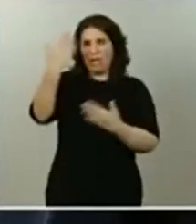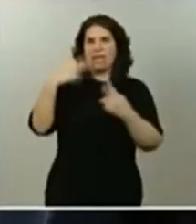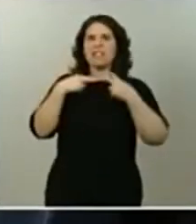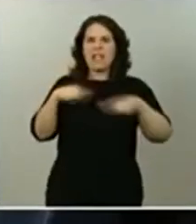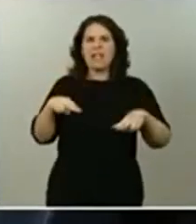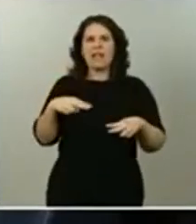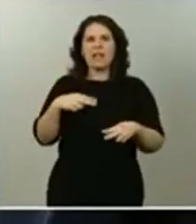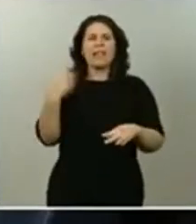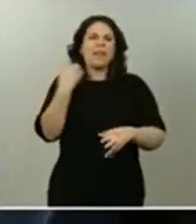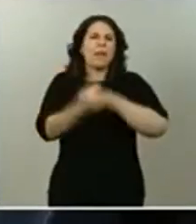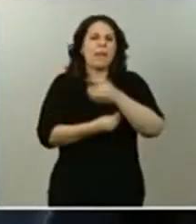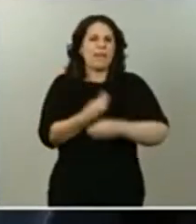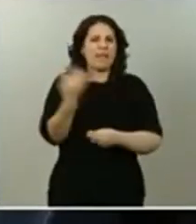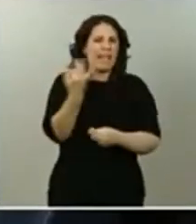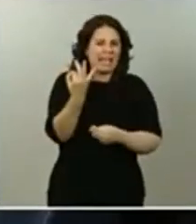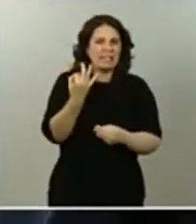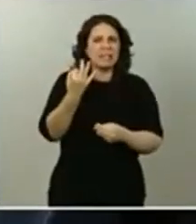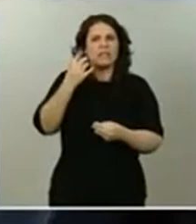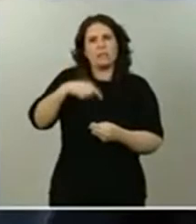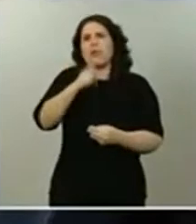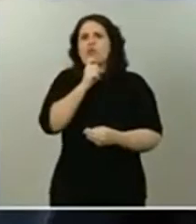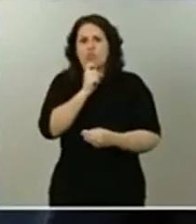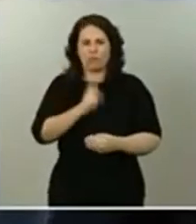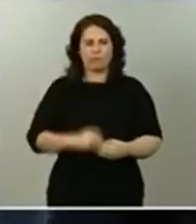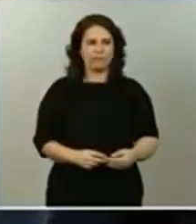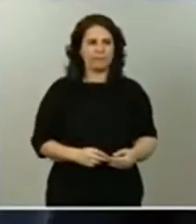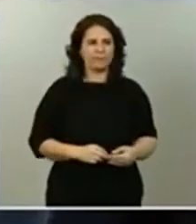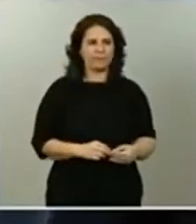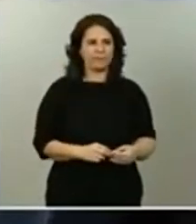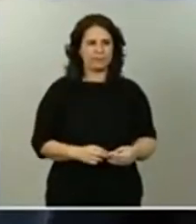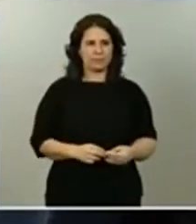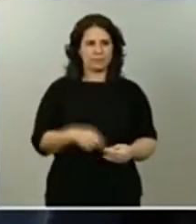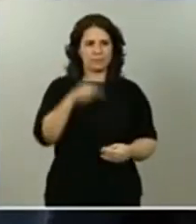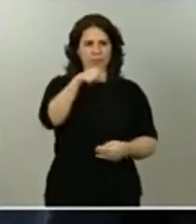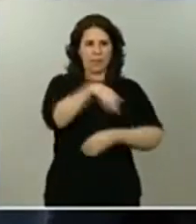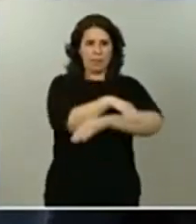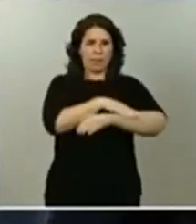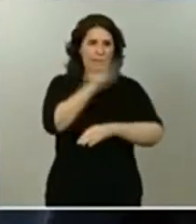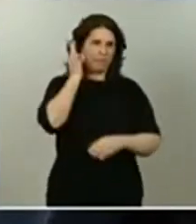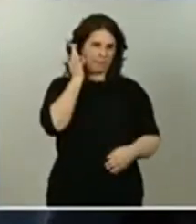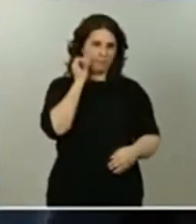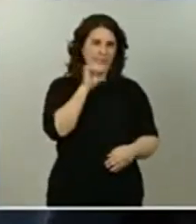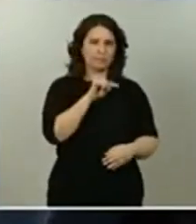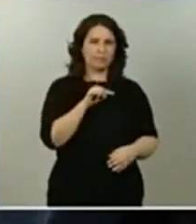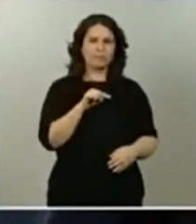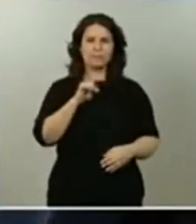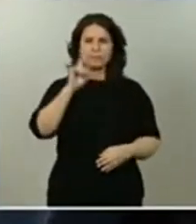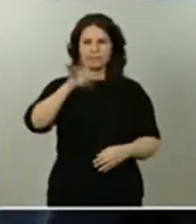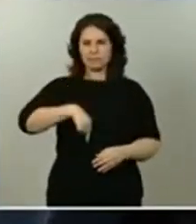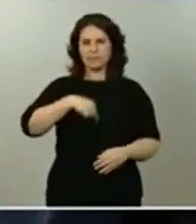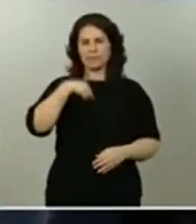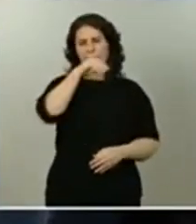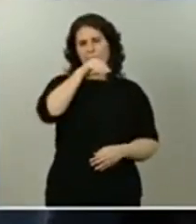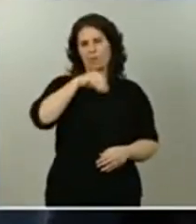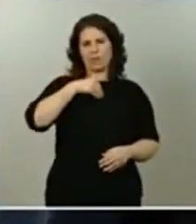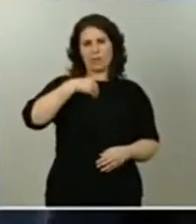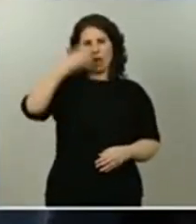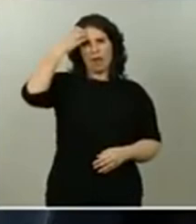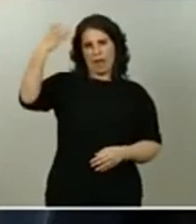y cómo. Y a la ministra le quería preguntar sobre el rey en mérito. Seguimos conociendo